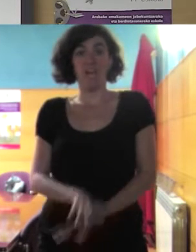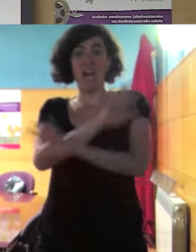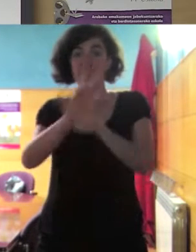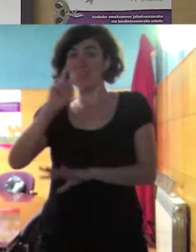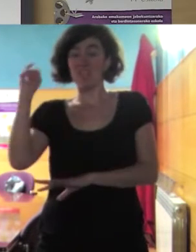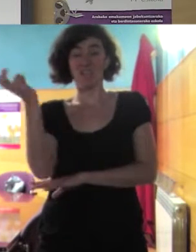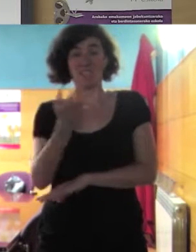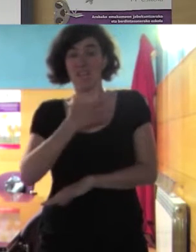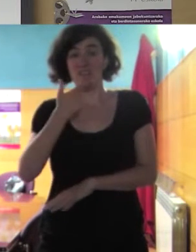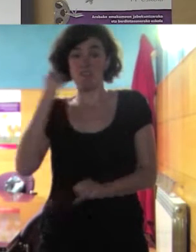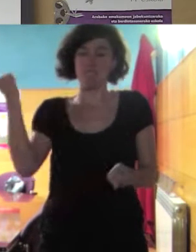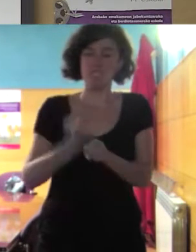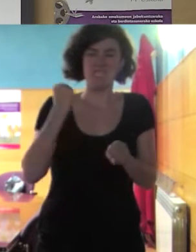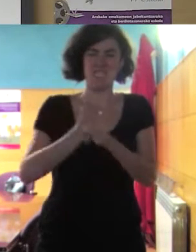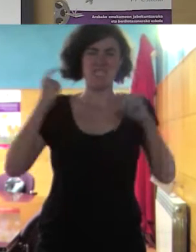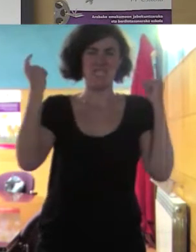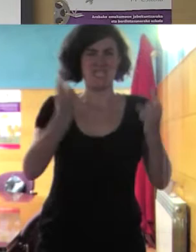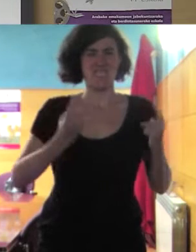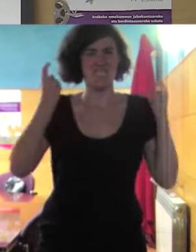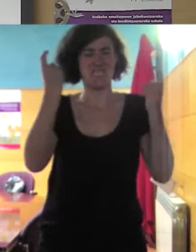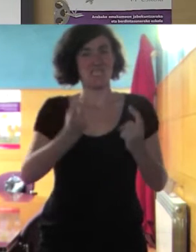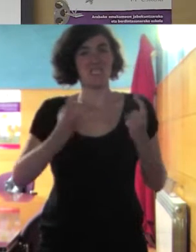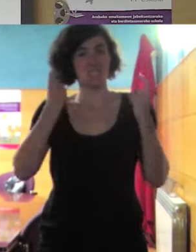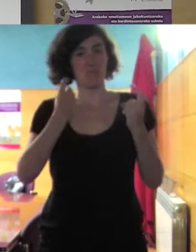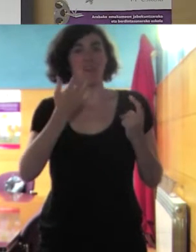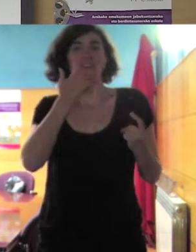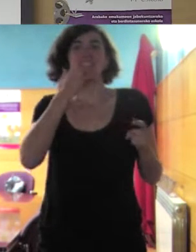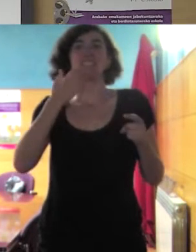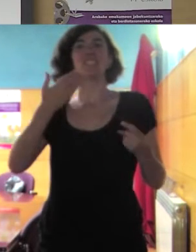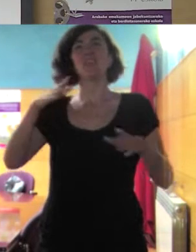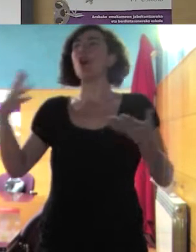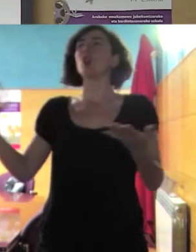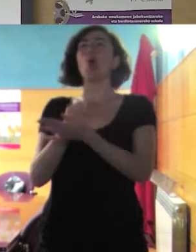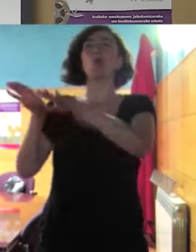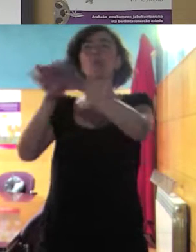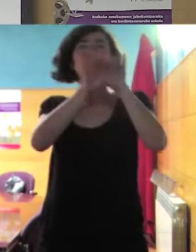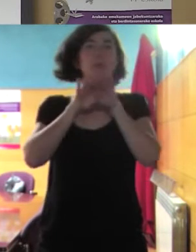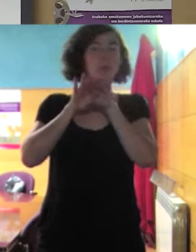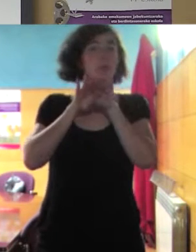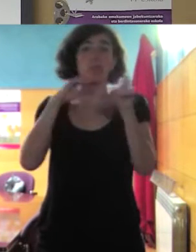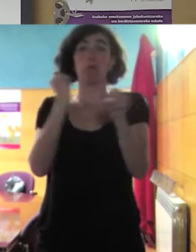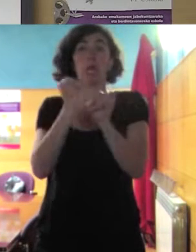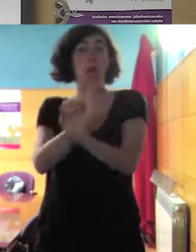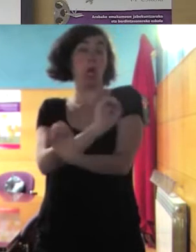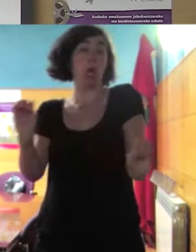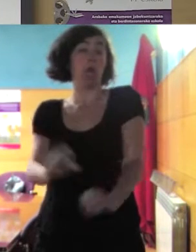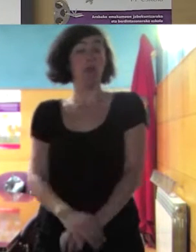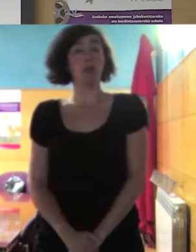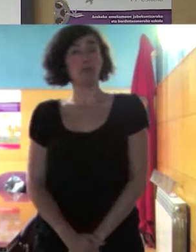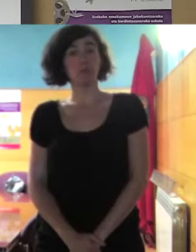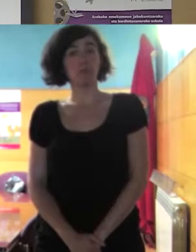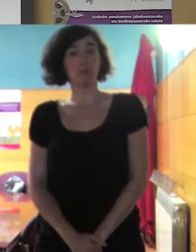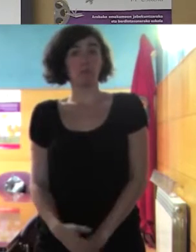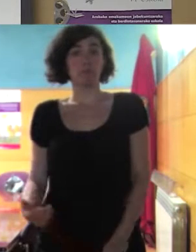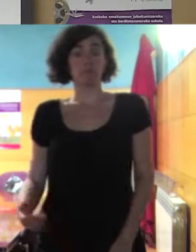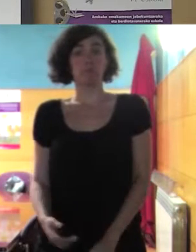esfuerzo un esfuerzo que no exige la homogeneidad y esto en la escuela lo sabemos muy bien y